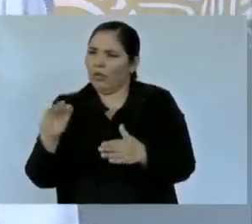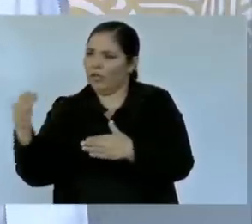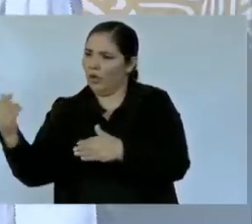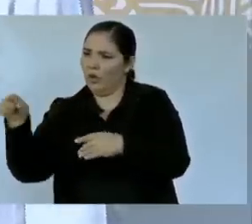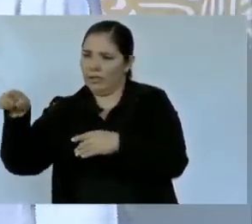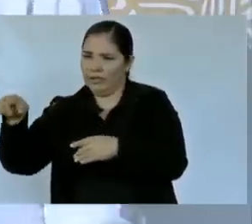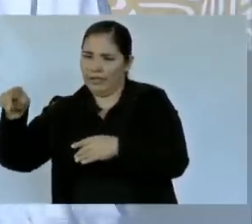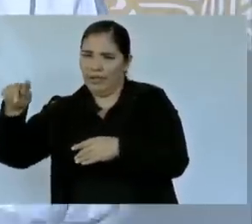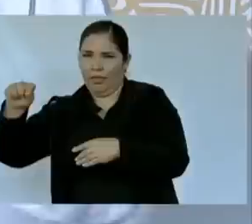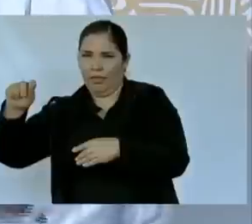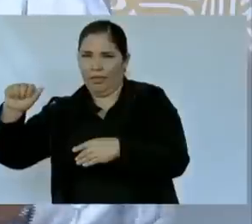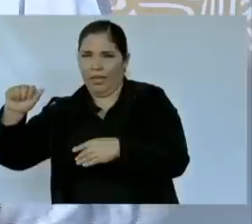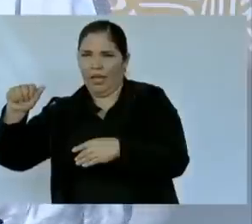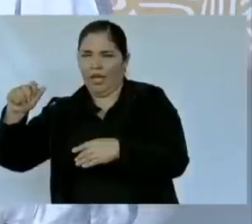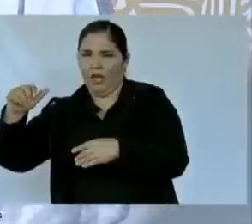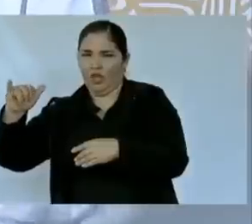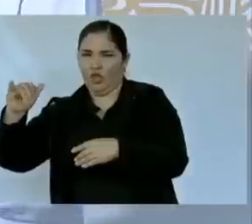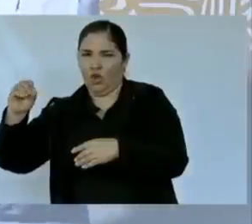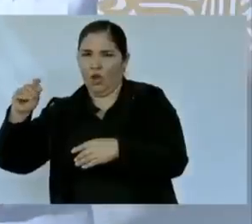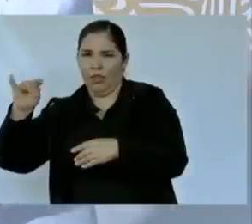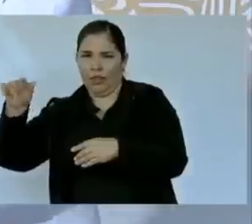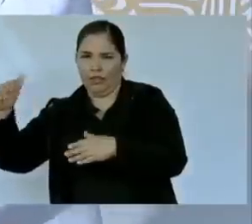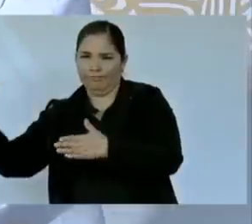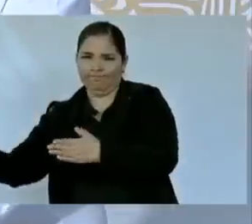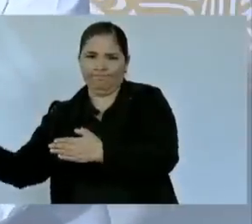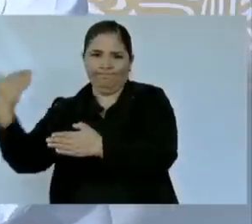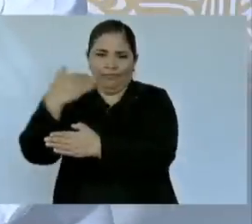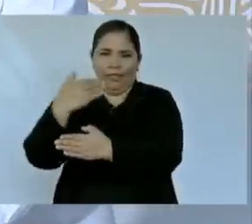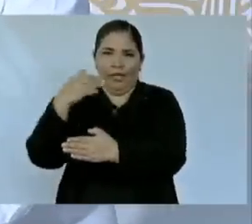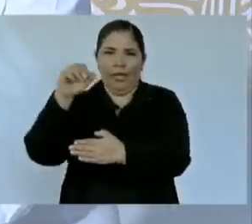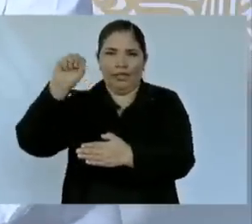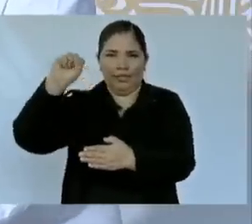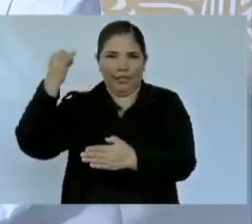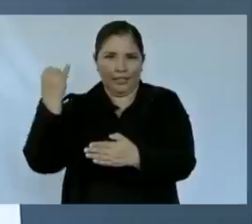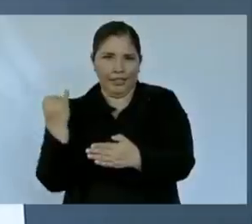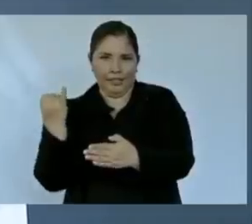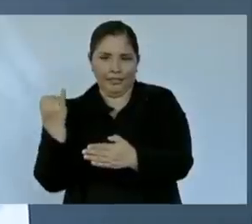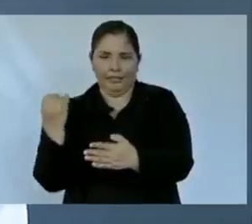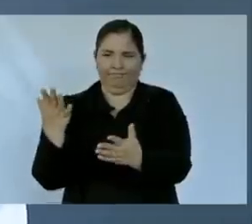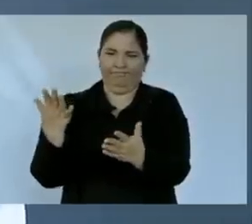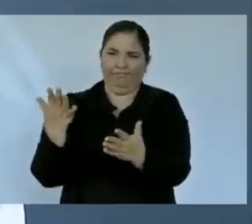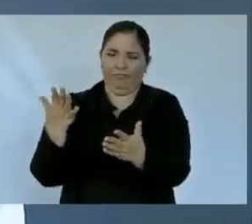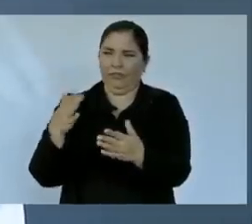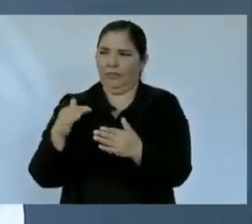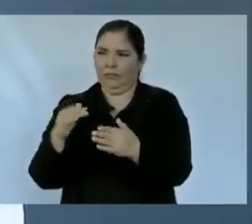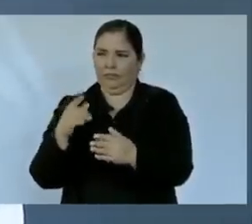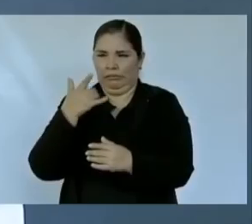Y había ciertas resistencias.